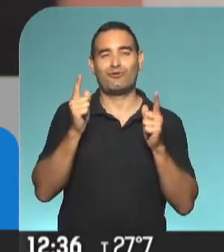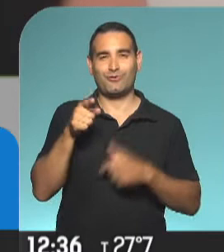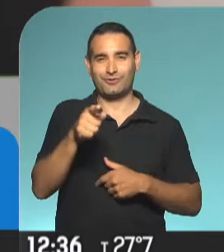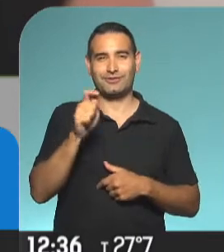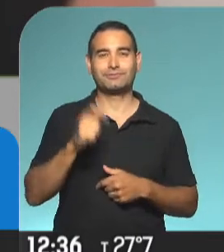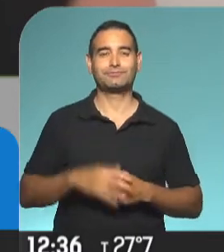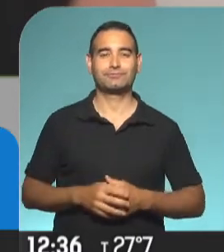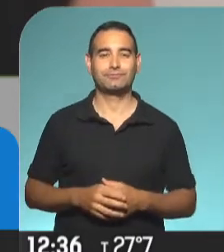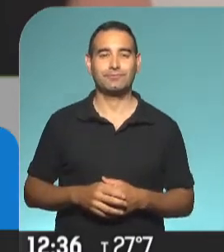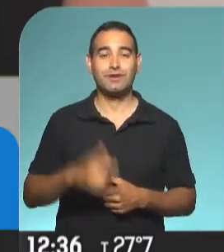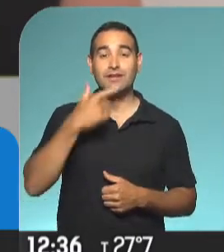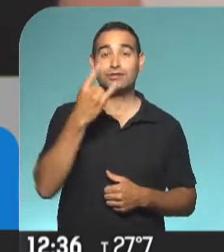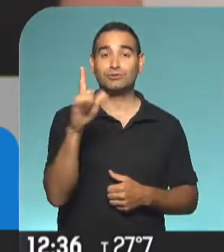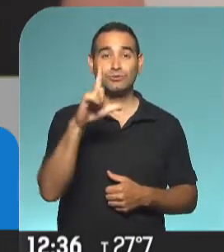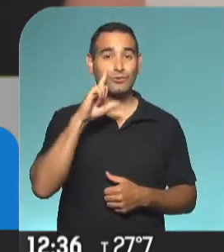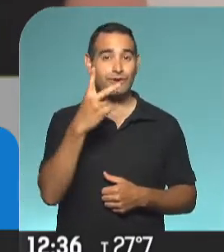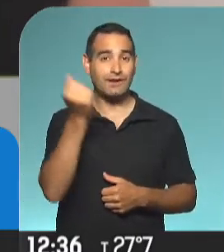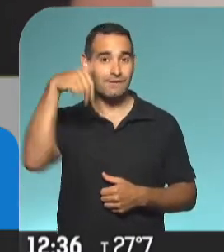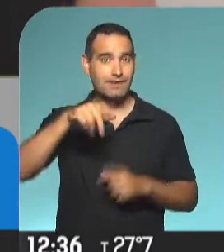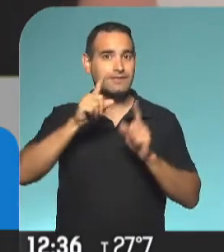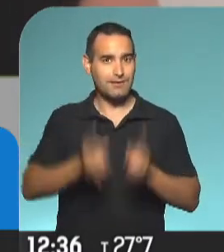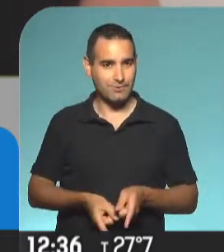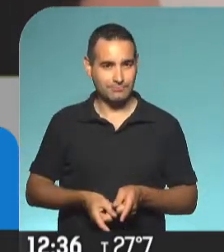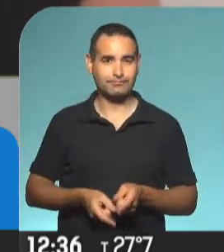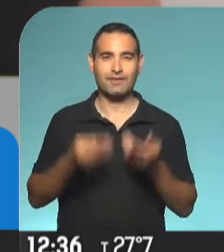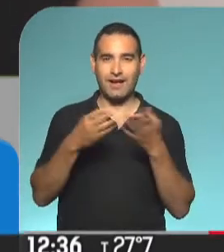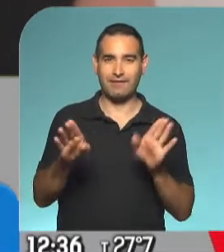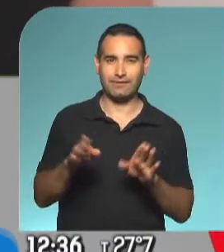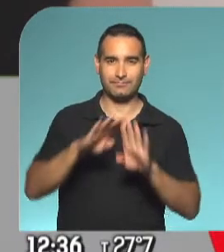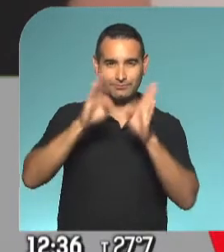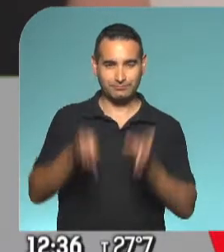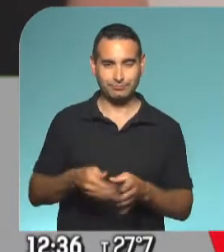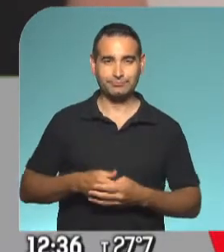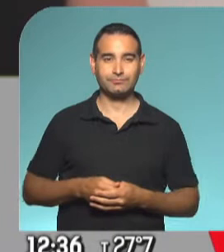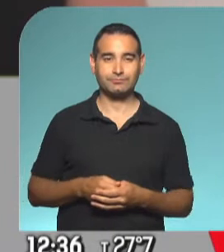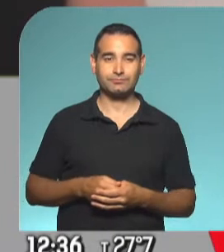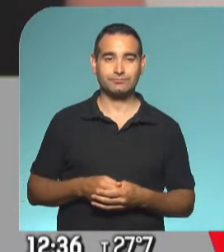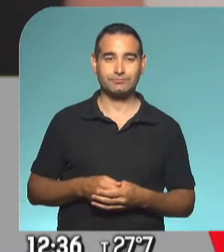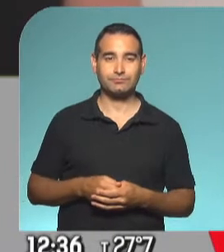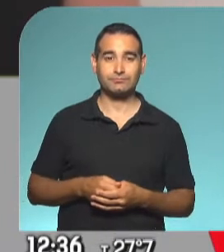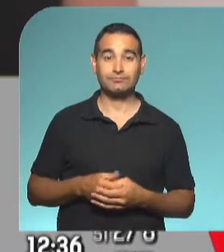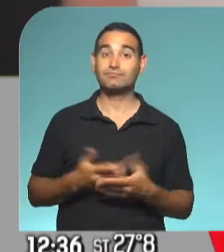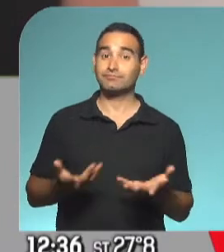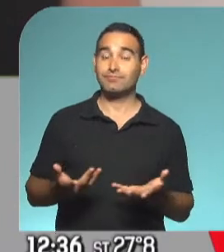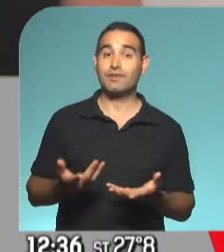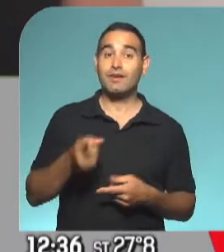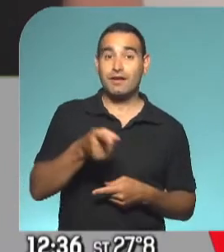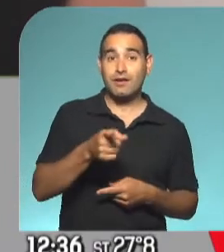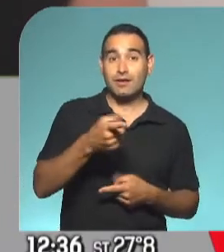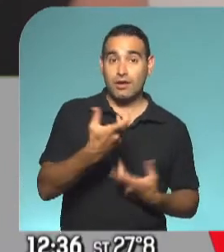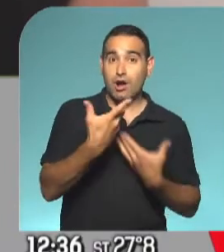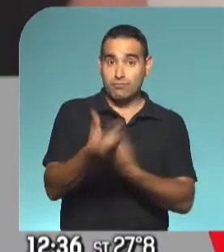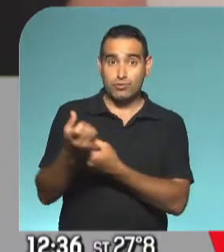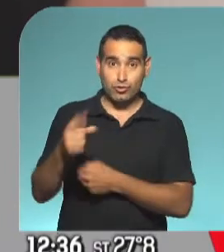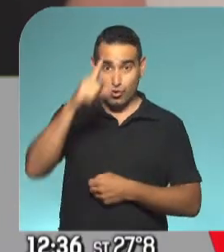Se viene con Agustín Zahalibán, también reabre el astral, ese es el estreno de hoy. Y además, Gaby, después de haber servido como apoyo para los hospitales, ¿no?, en el